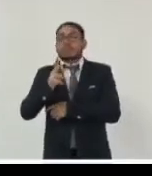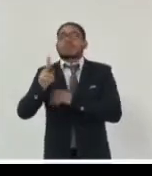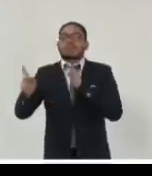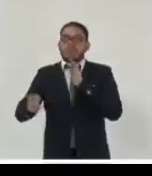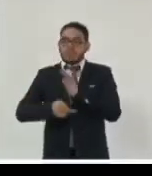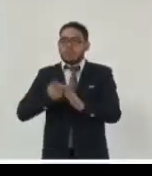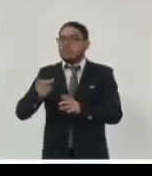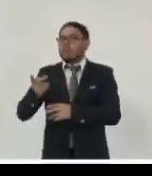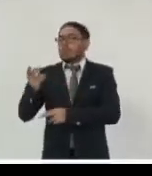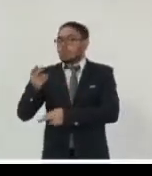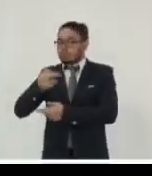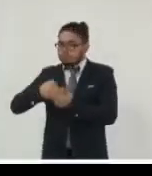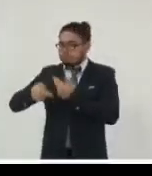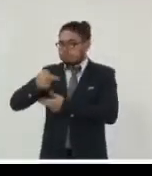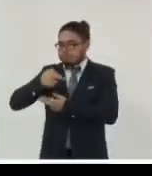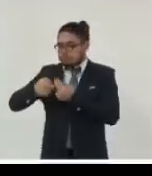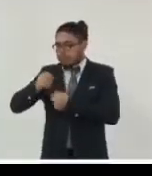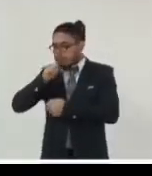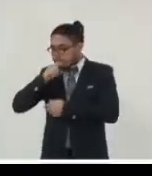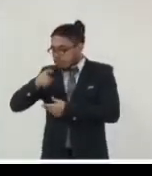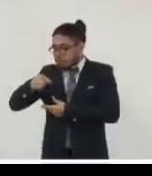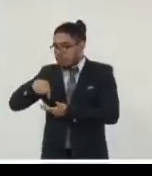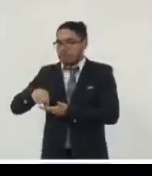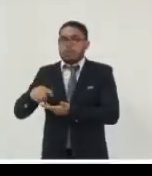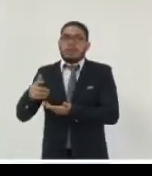tradicional memoria y derecha